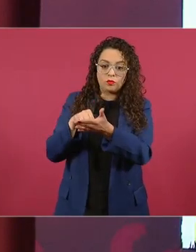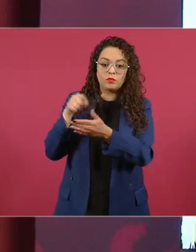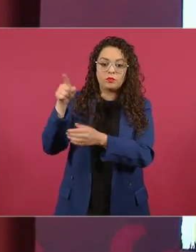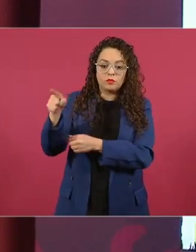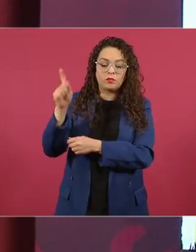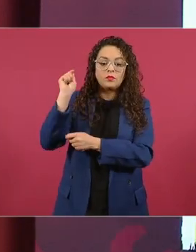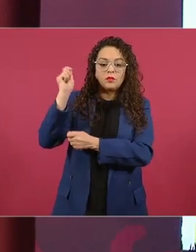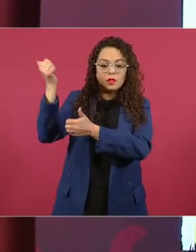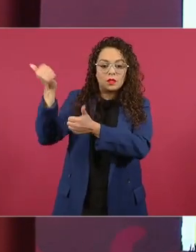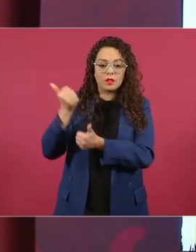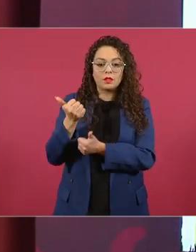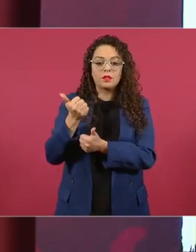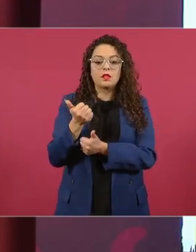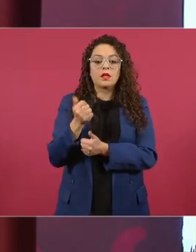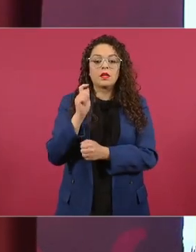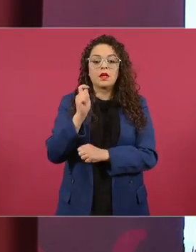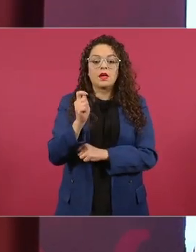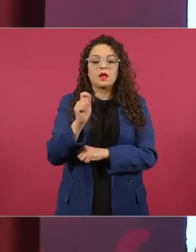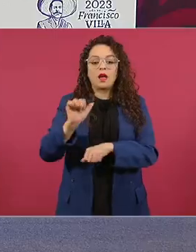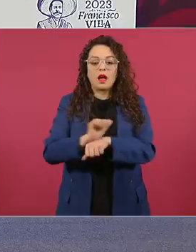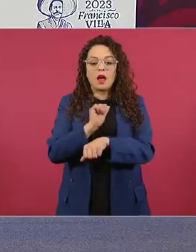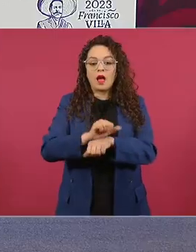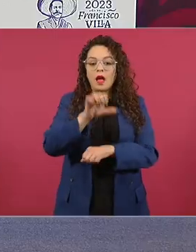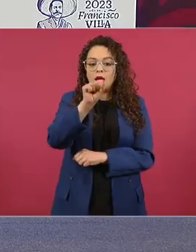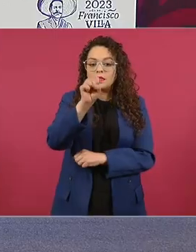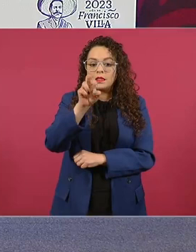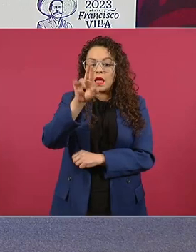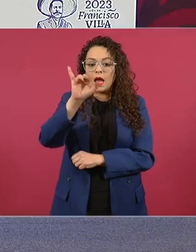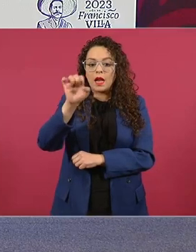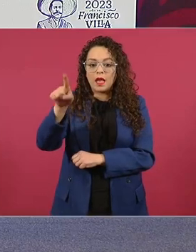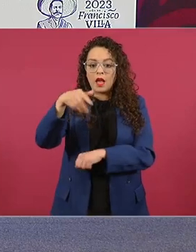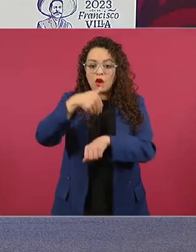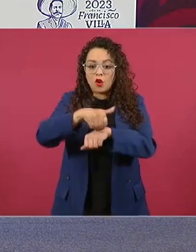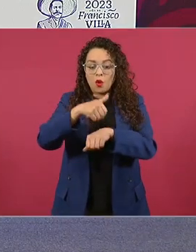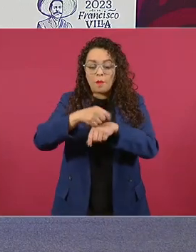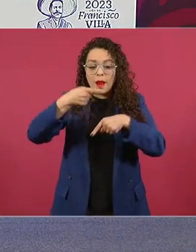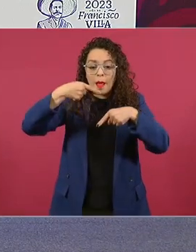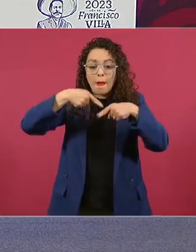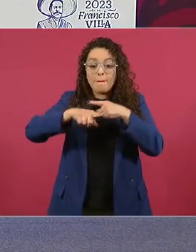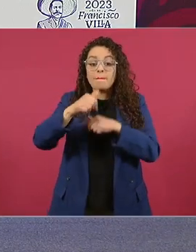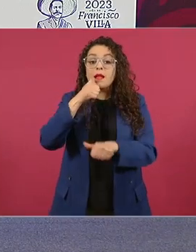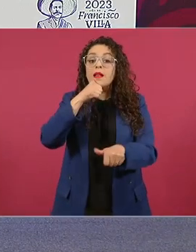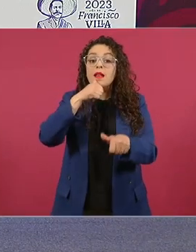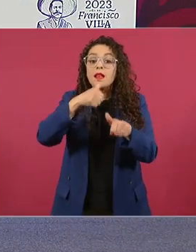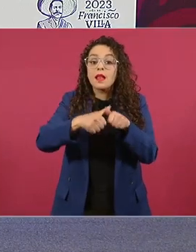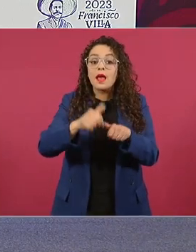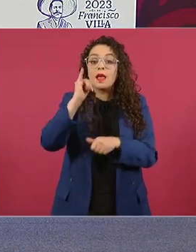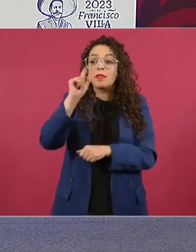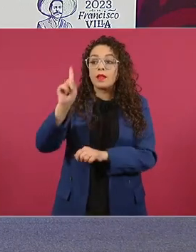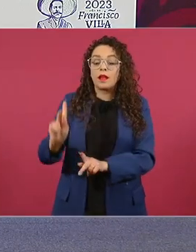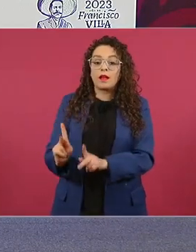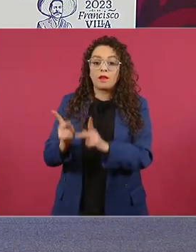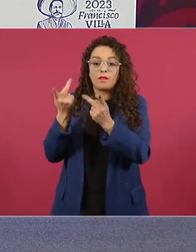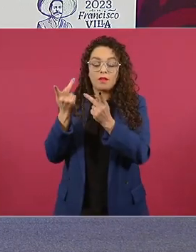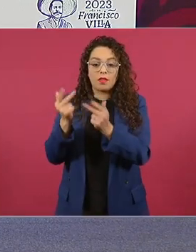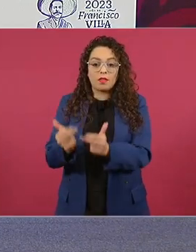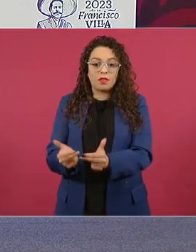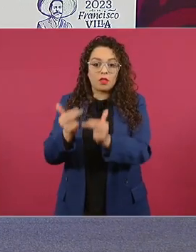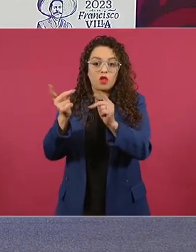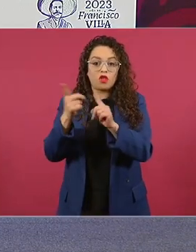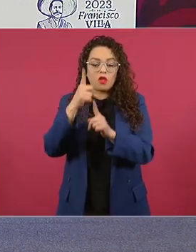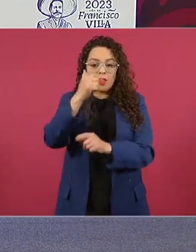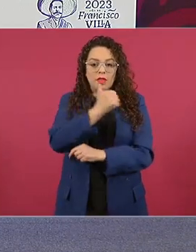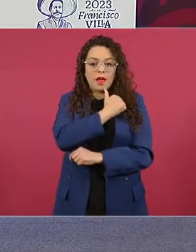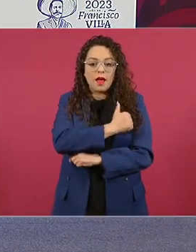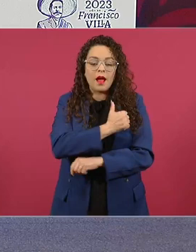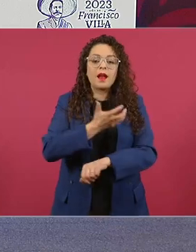de serie comience con letra y hayan sido comercializados en Estados Unidos y Canadá y los